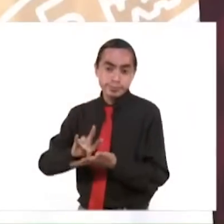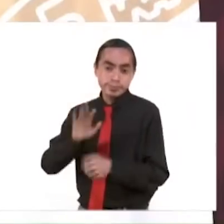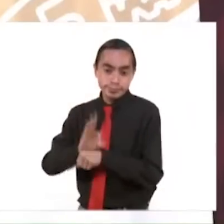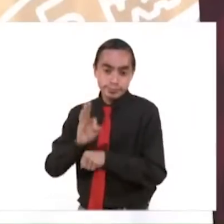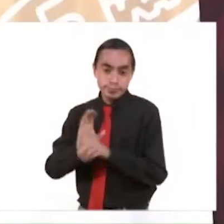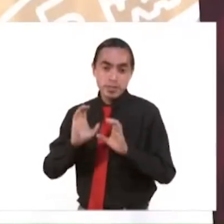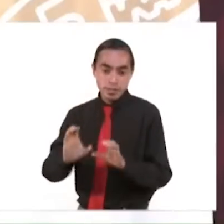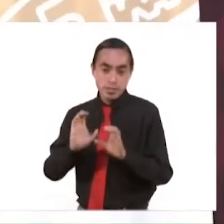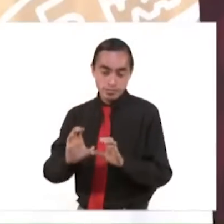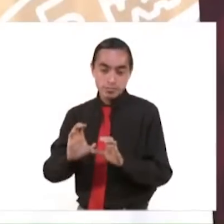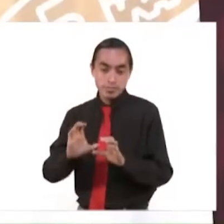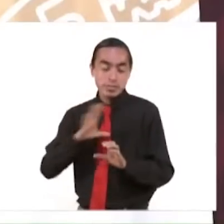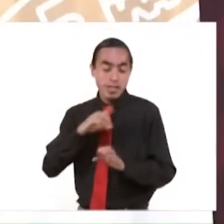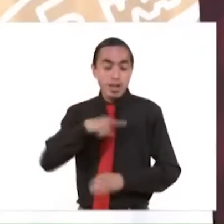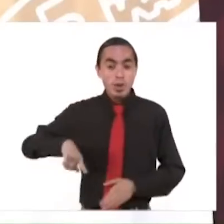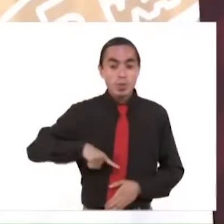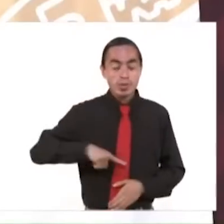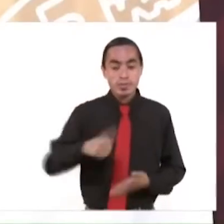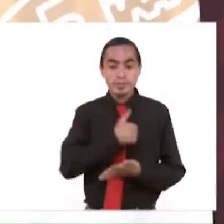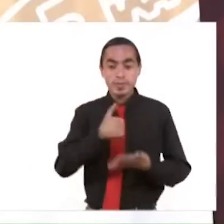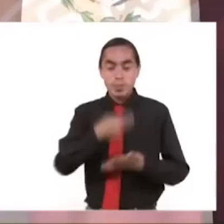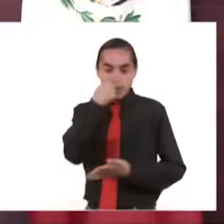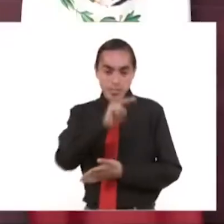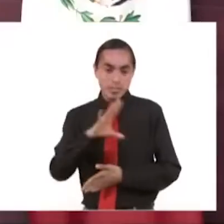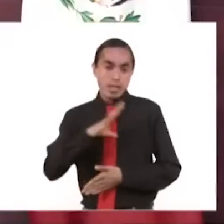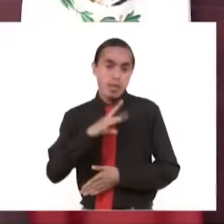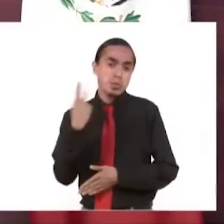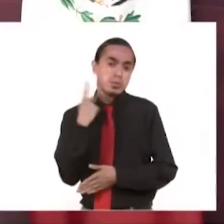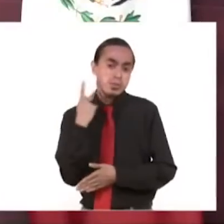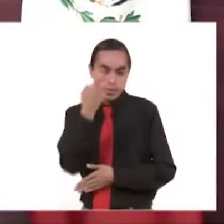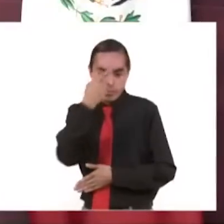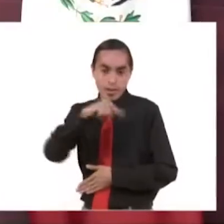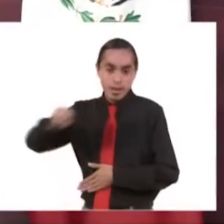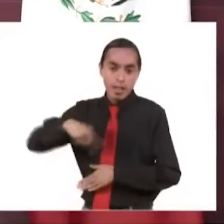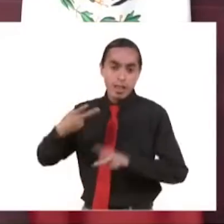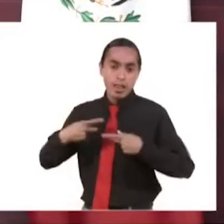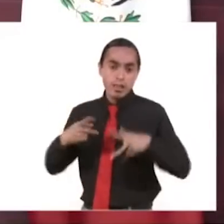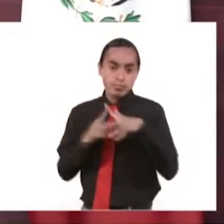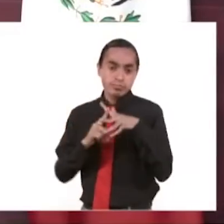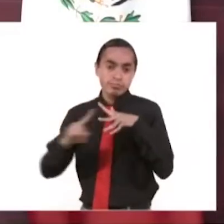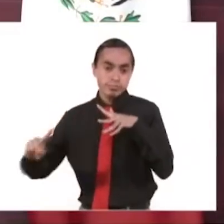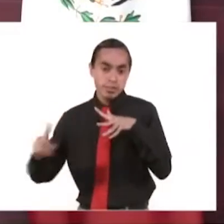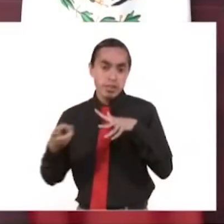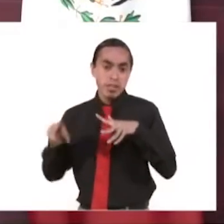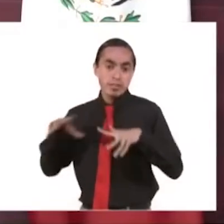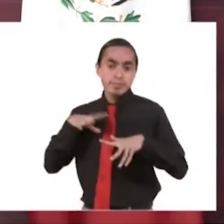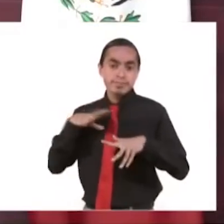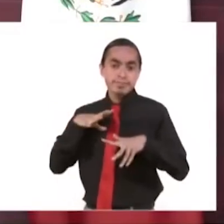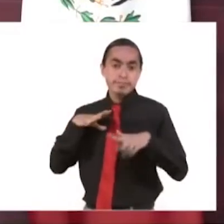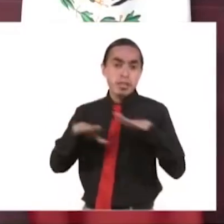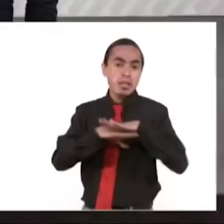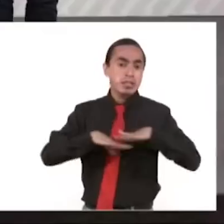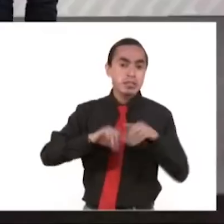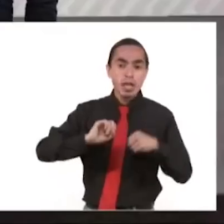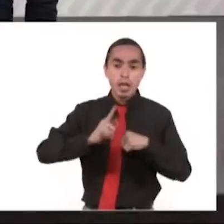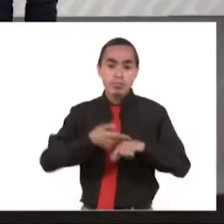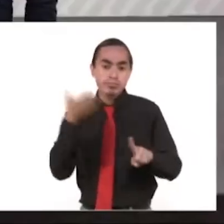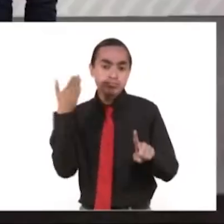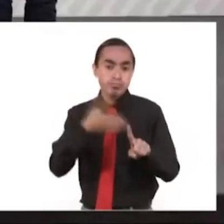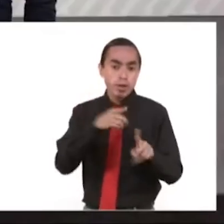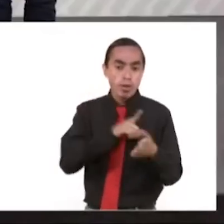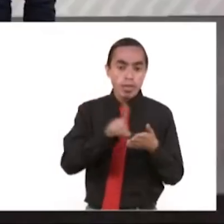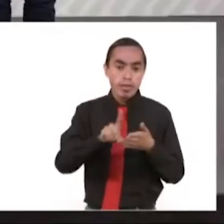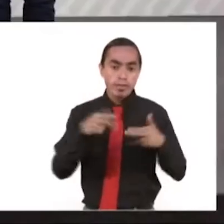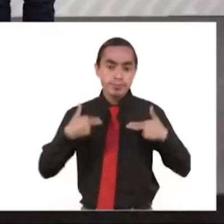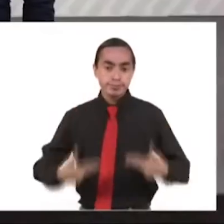propuesta, se necesita el voto a favor de dos terceras partes de los presentes en la sesión. Una vez aprobada la